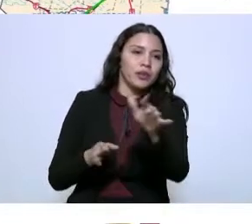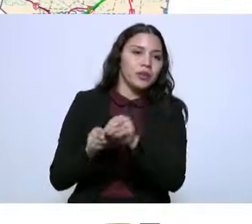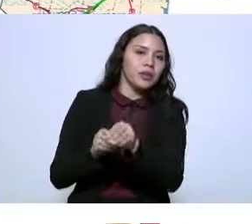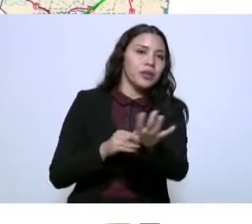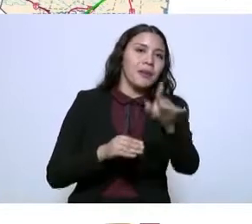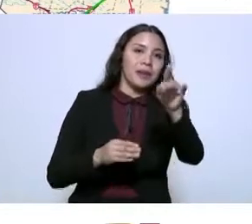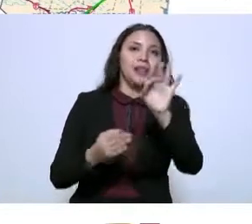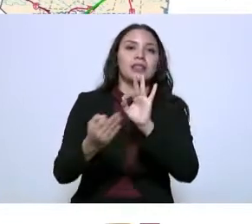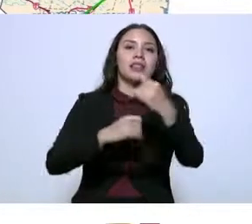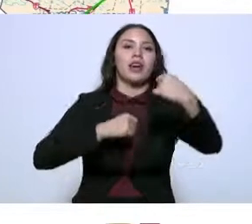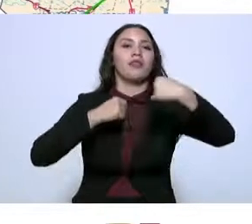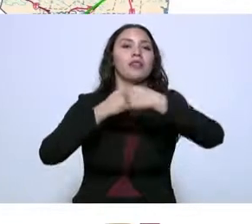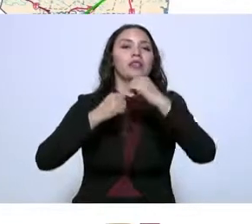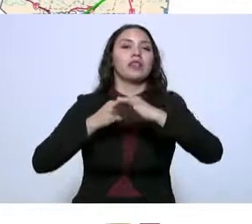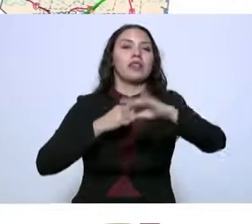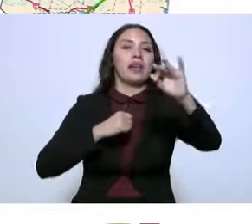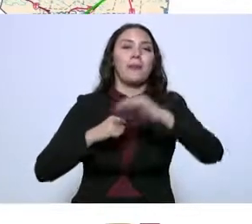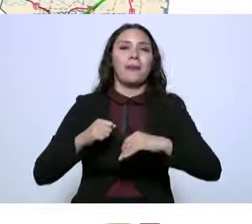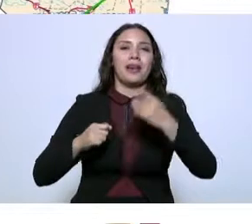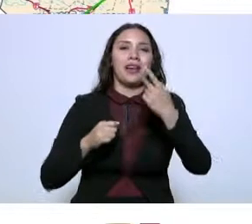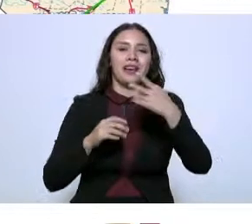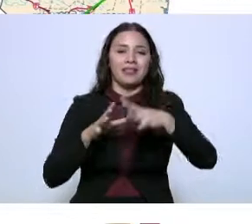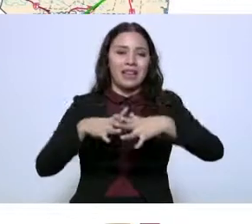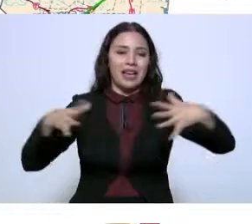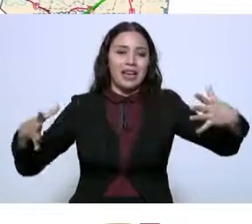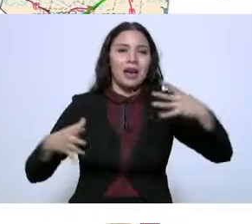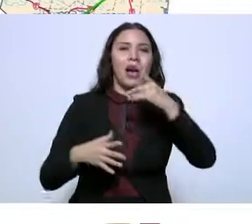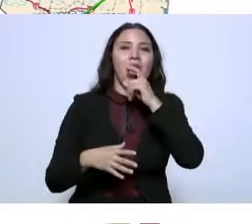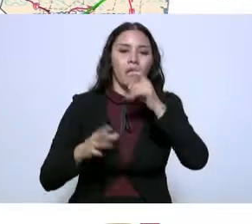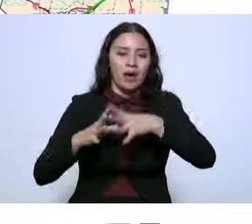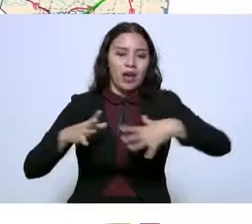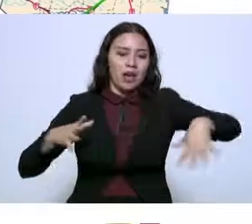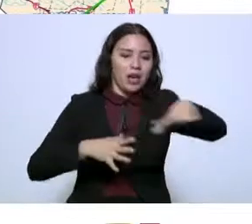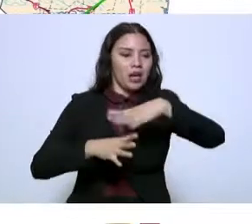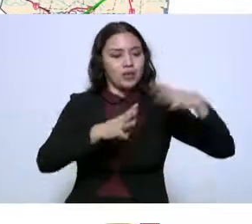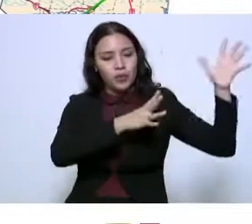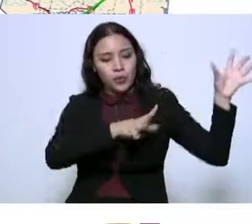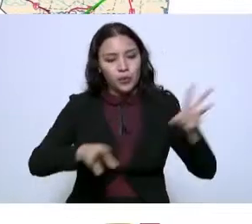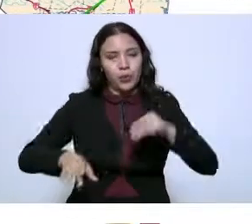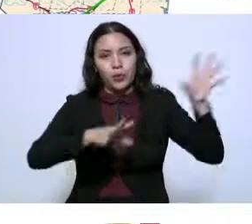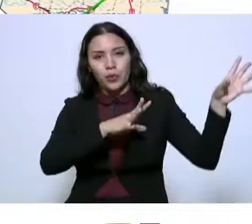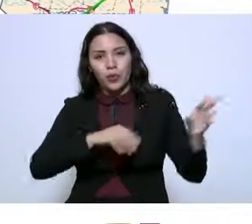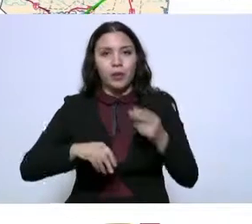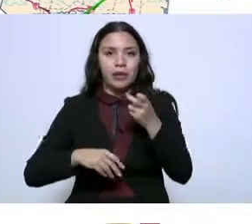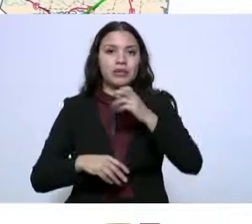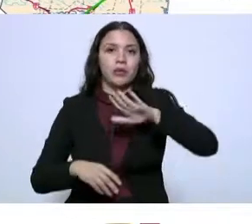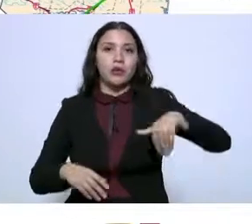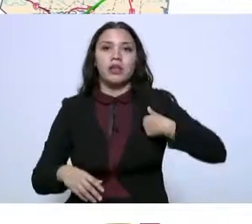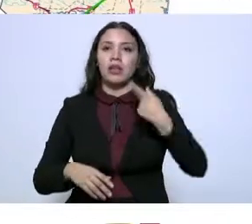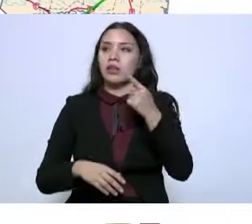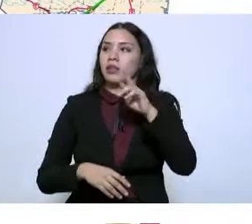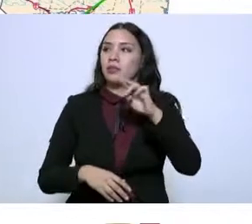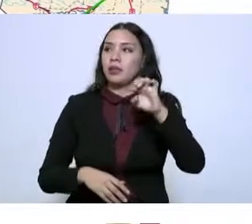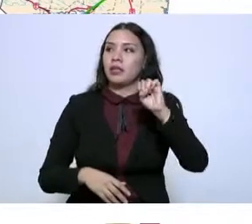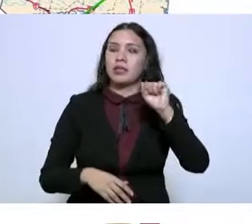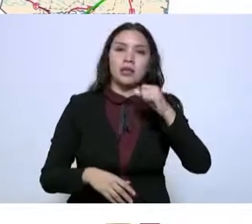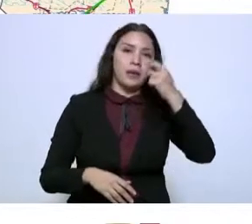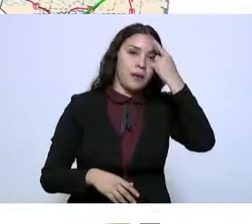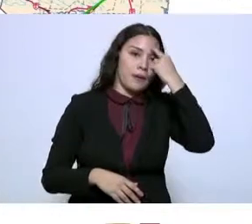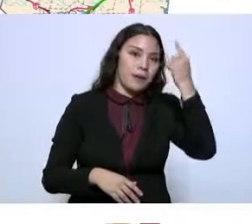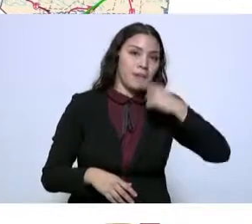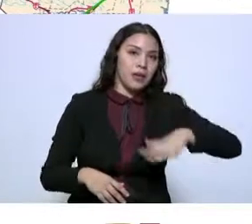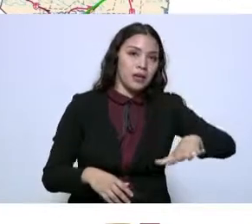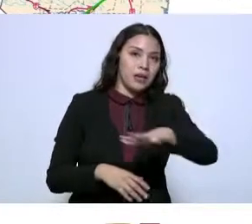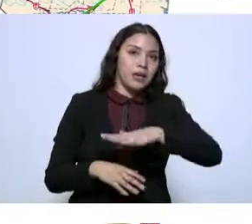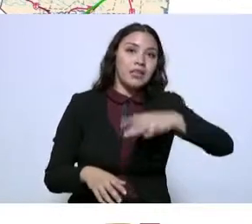región fronteriza, a la presa Marte R. Gómez, teniendo como presa o vaso regulador esta gran presa, que es